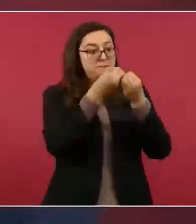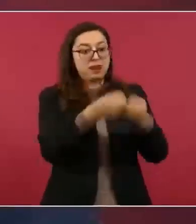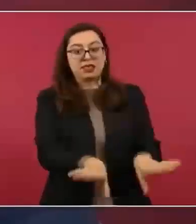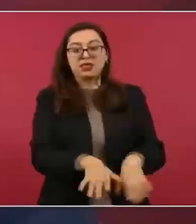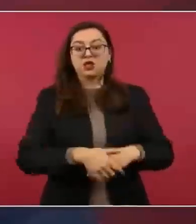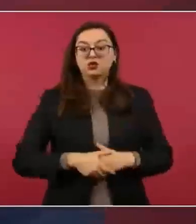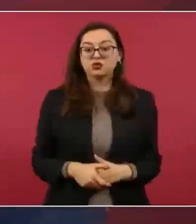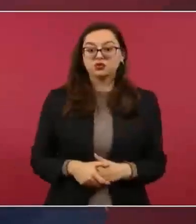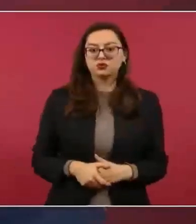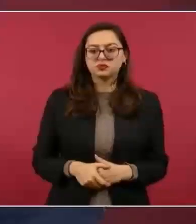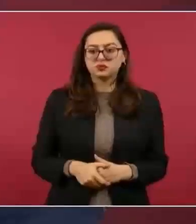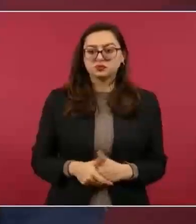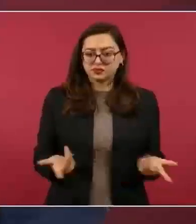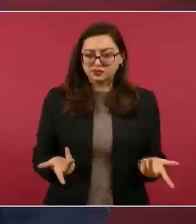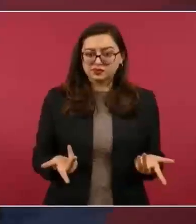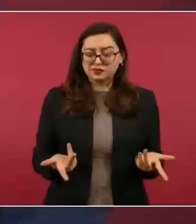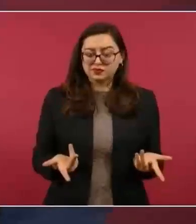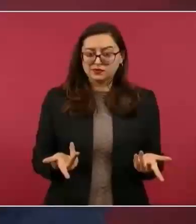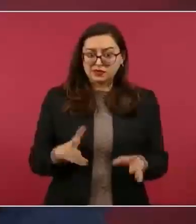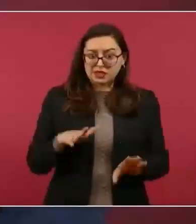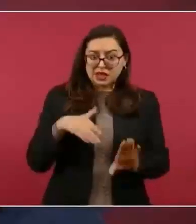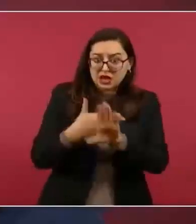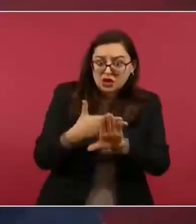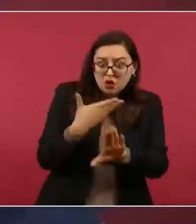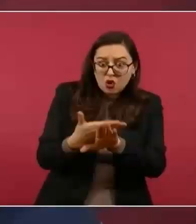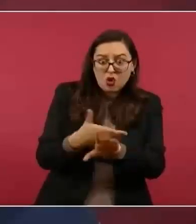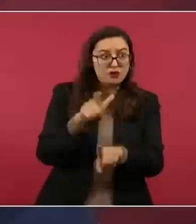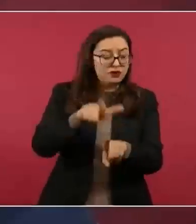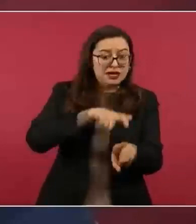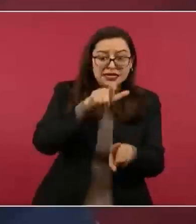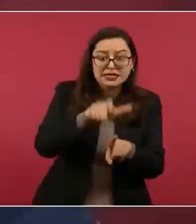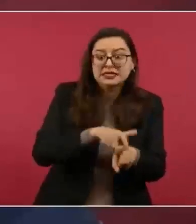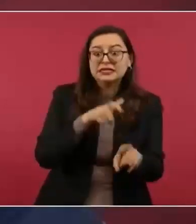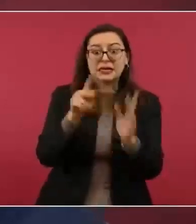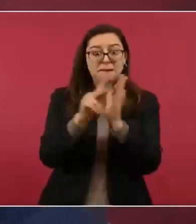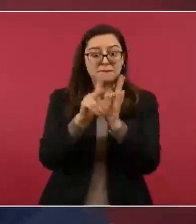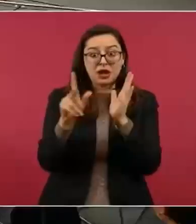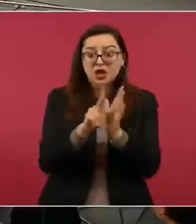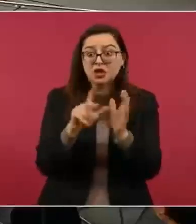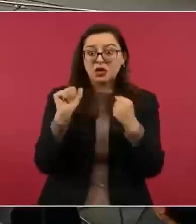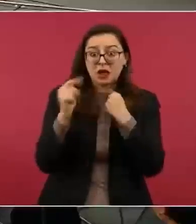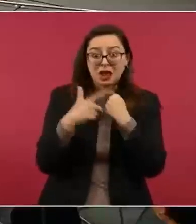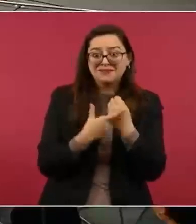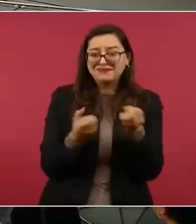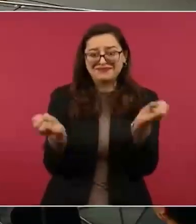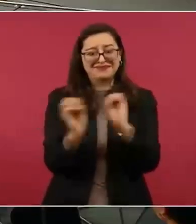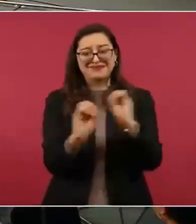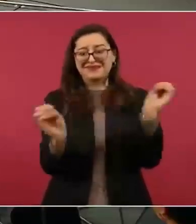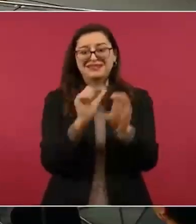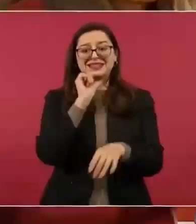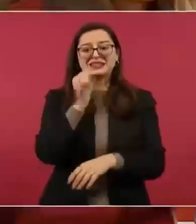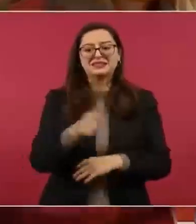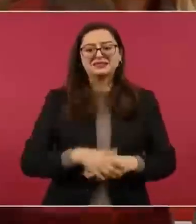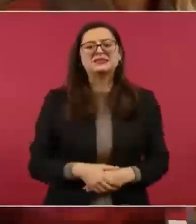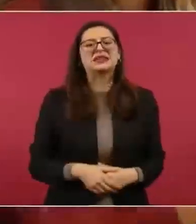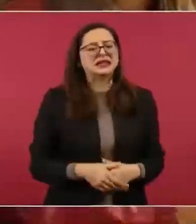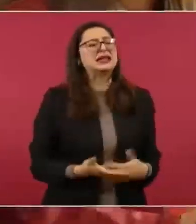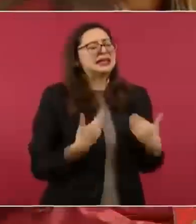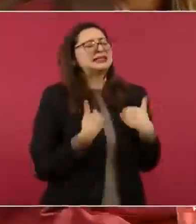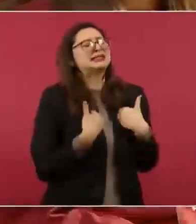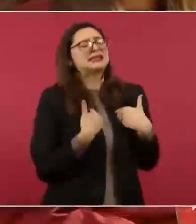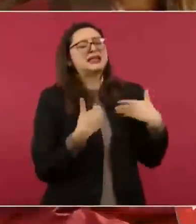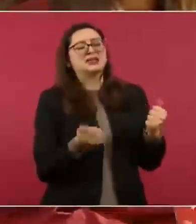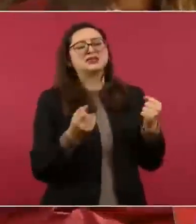Pero de eso, busque en los medios. No, señor presidente, es la narrativa, pero al final de